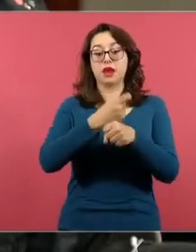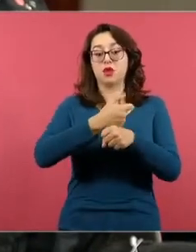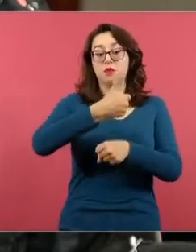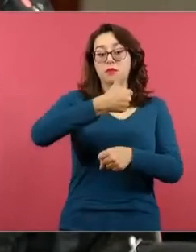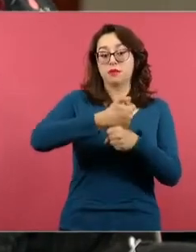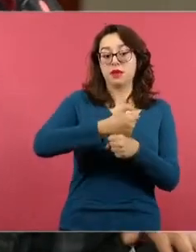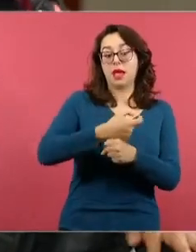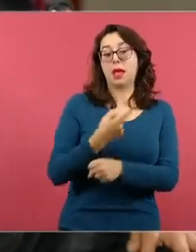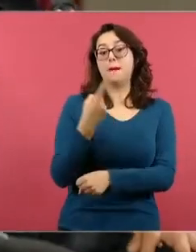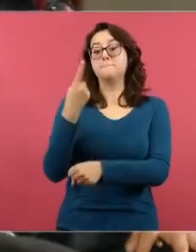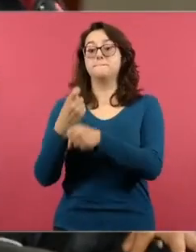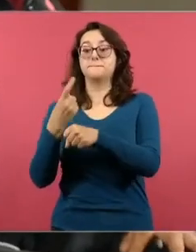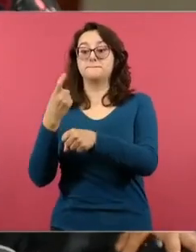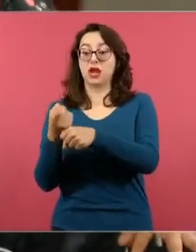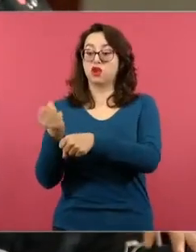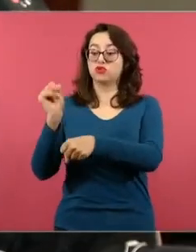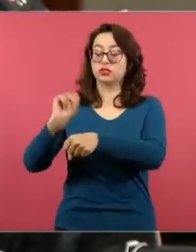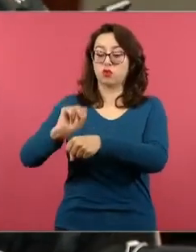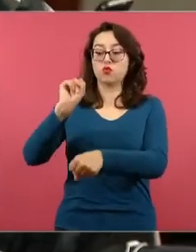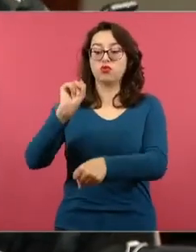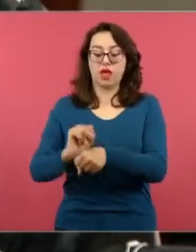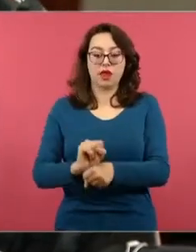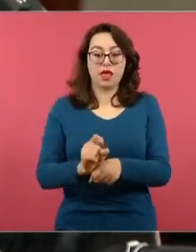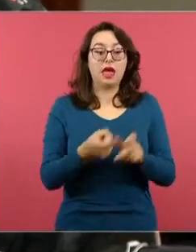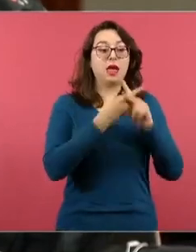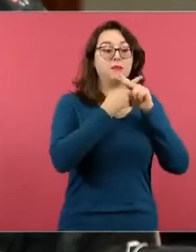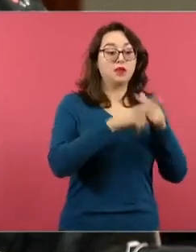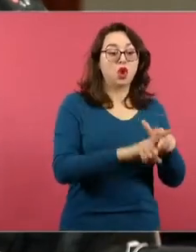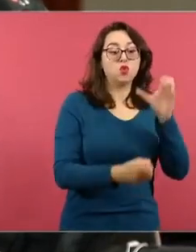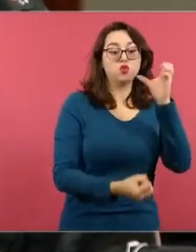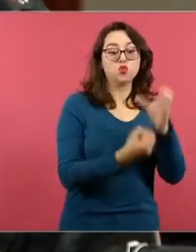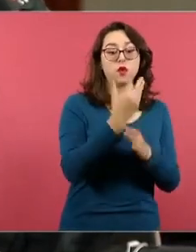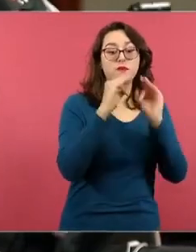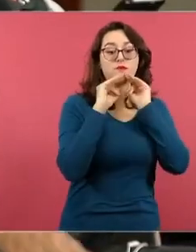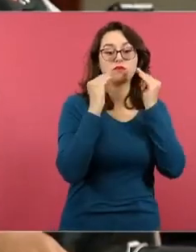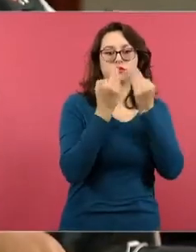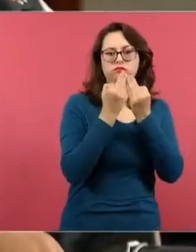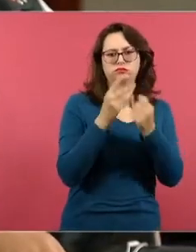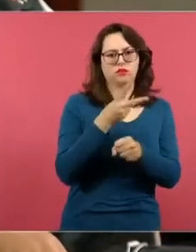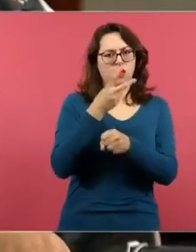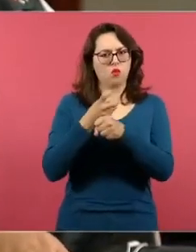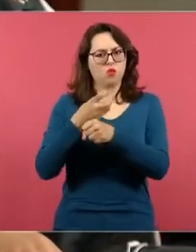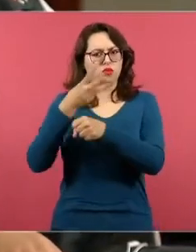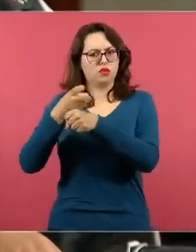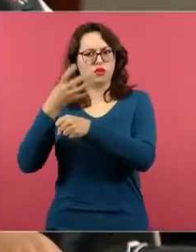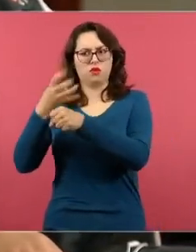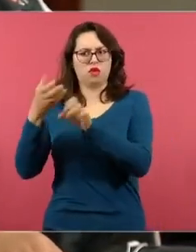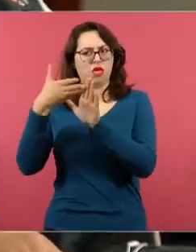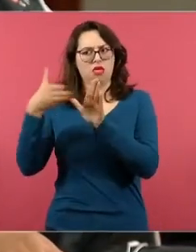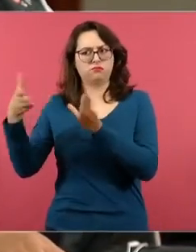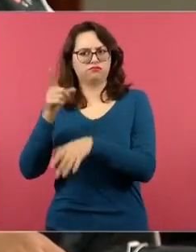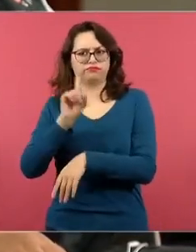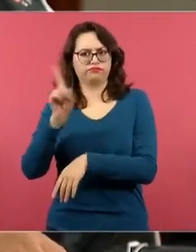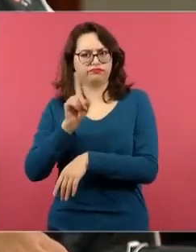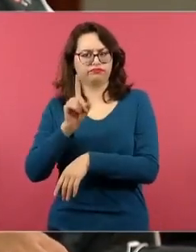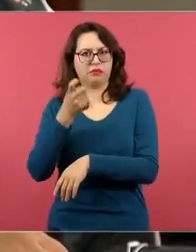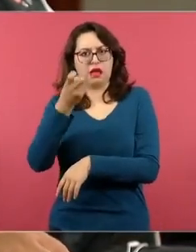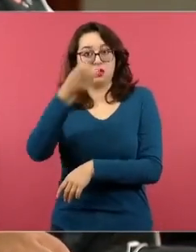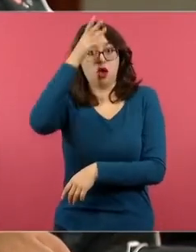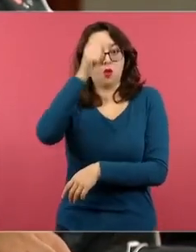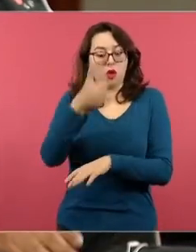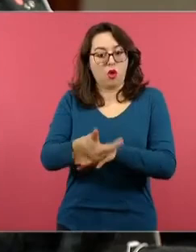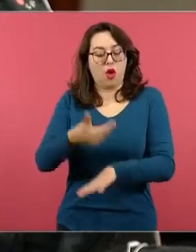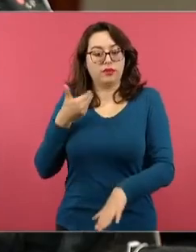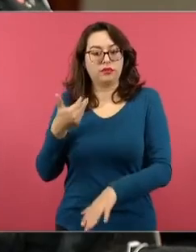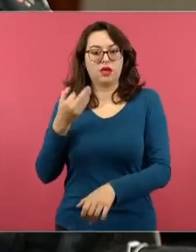primaria y el primer grado de secundaria preguntarle cuáles son los sustentos para que este este propio acuerdo